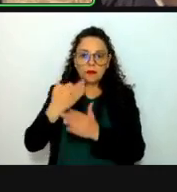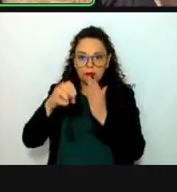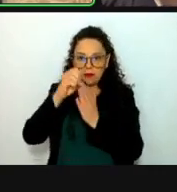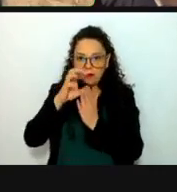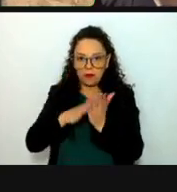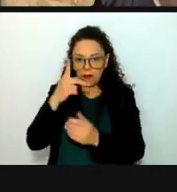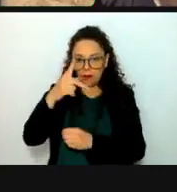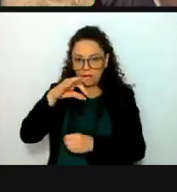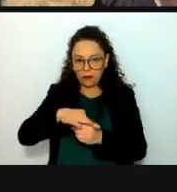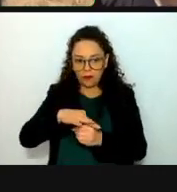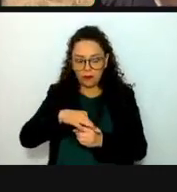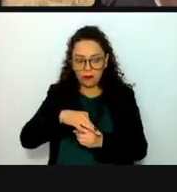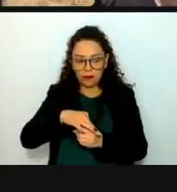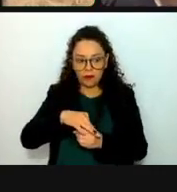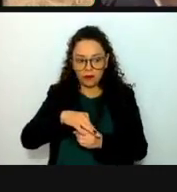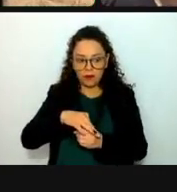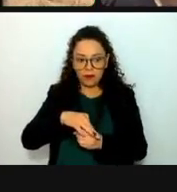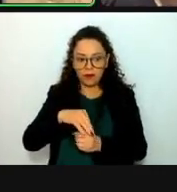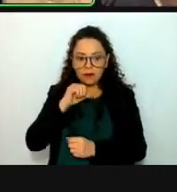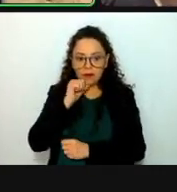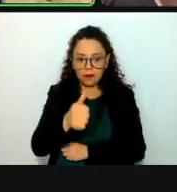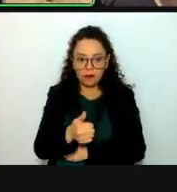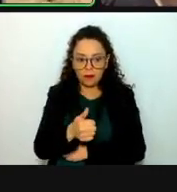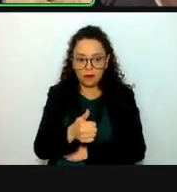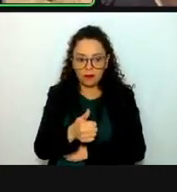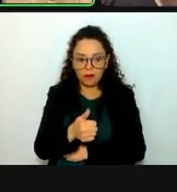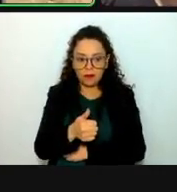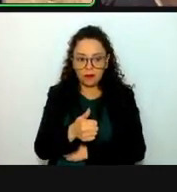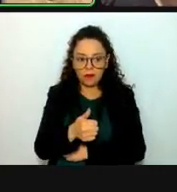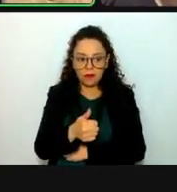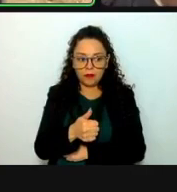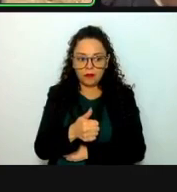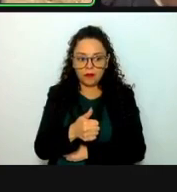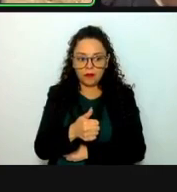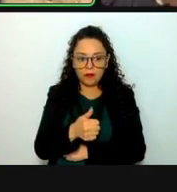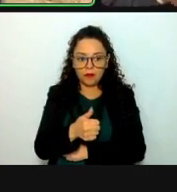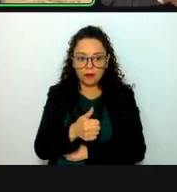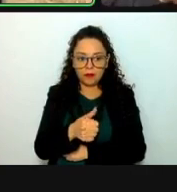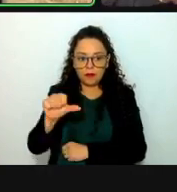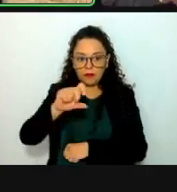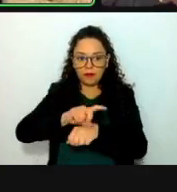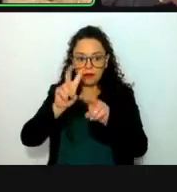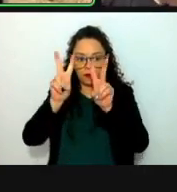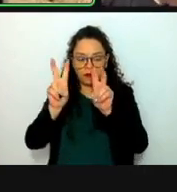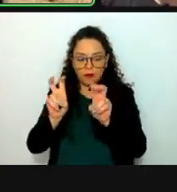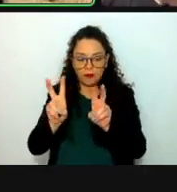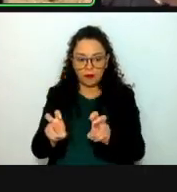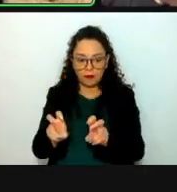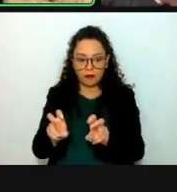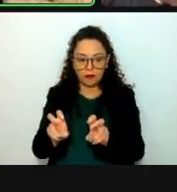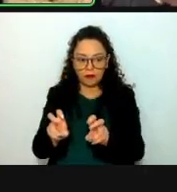Falta alguna o algún diputado de votar el orden del día. Corrijo.